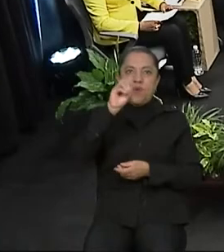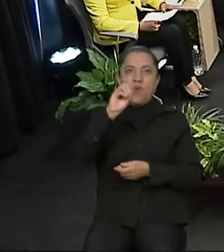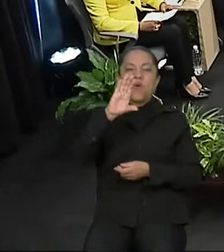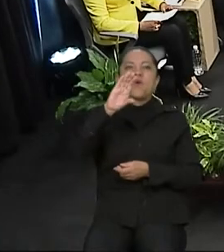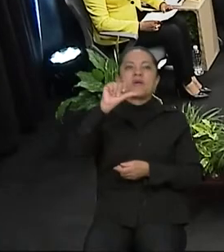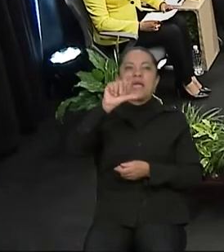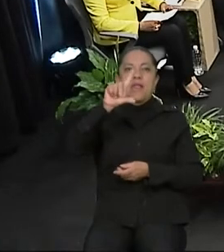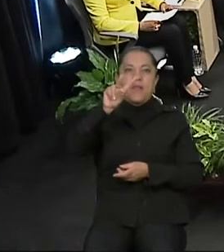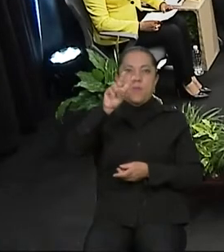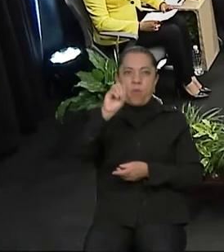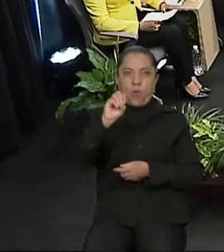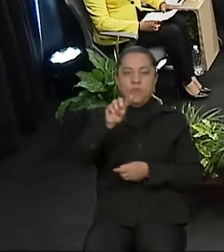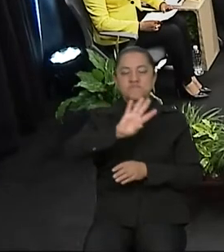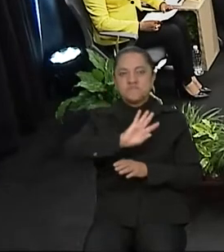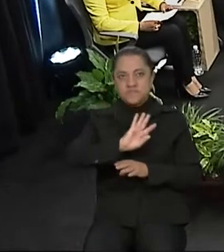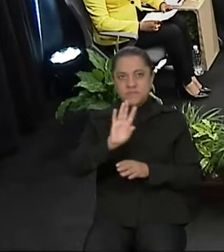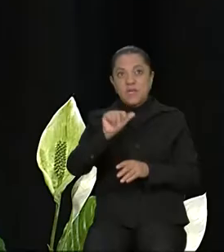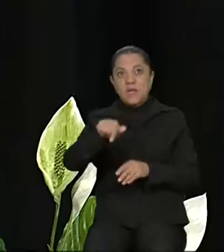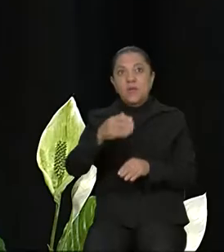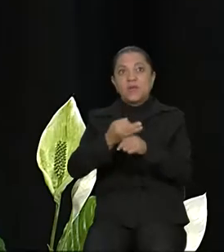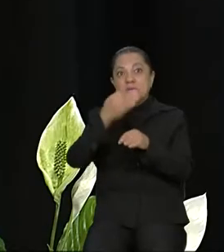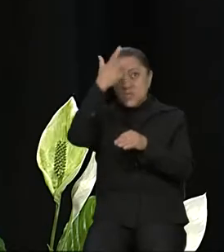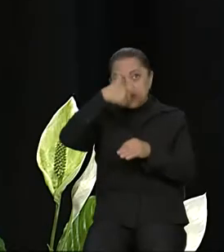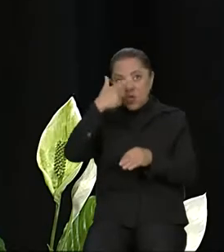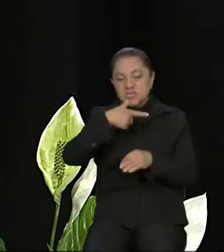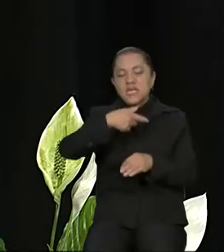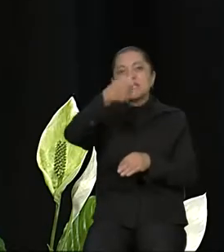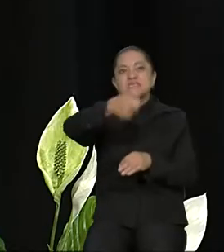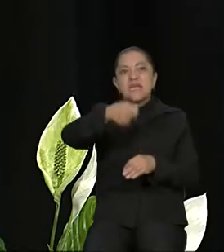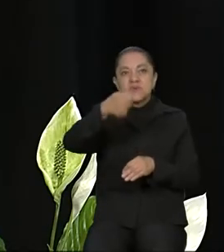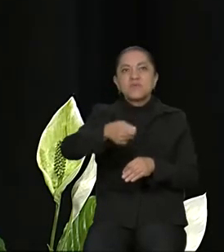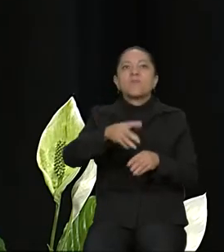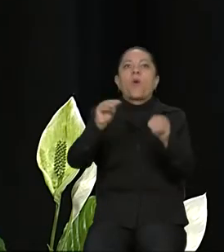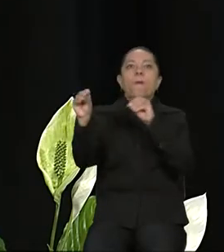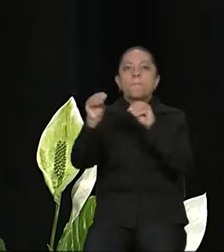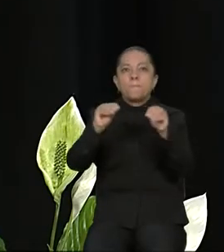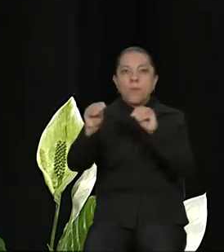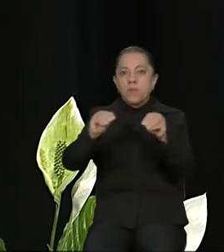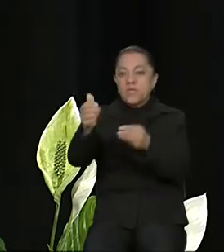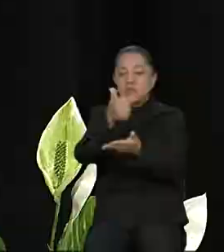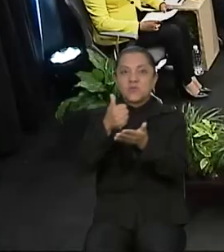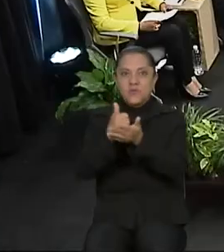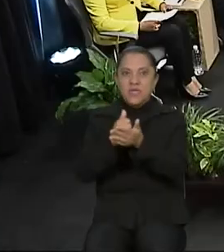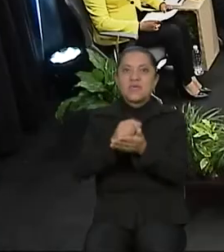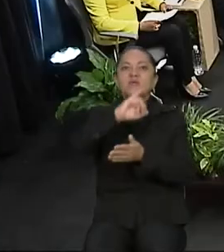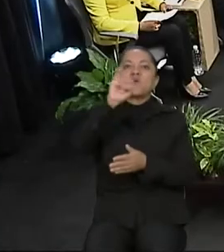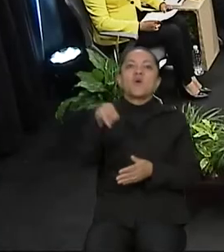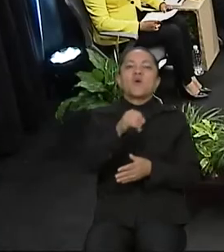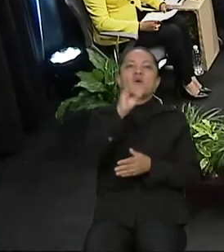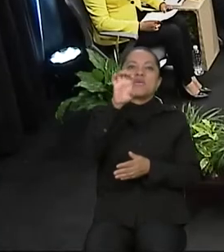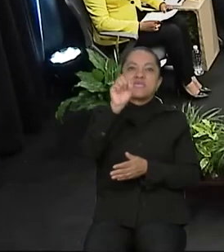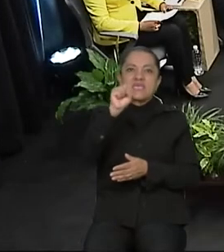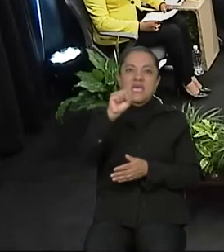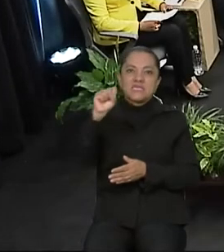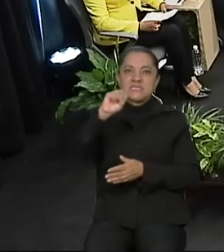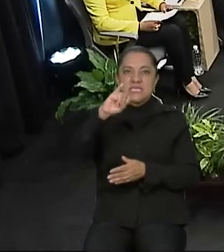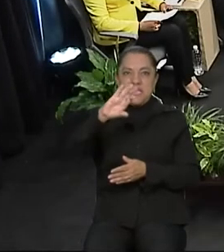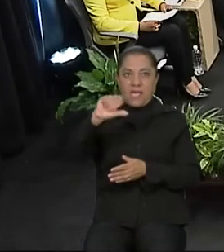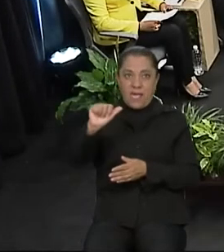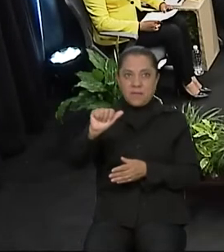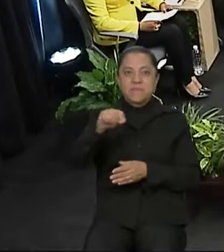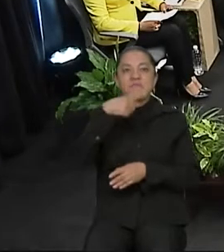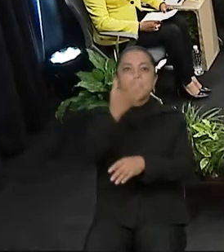Movimiento Ciudadano a Jessica Ortega de la Cruz. Buenas noches, candidata. Buenas noches. La compañía José Álvarez y Casa